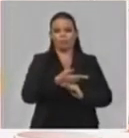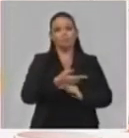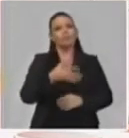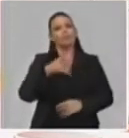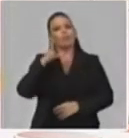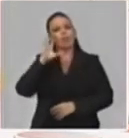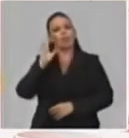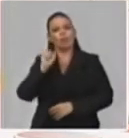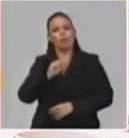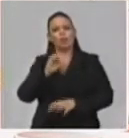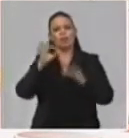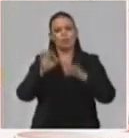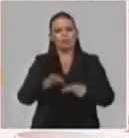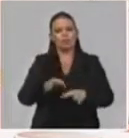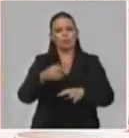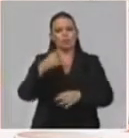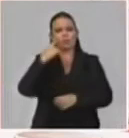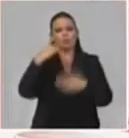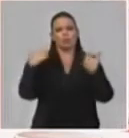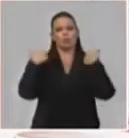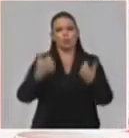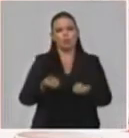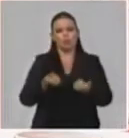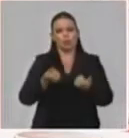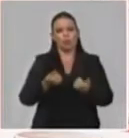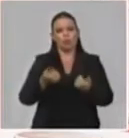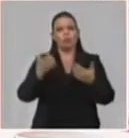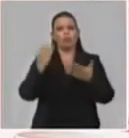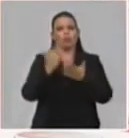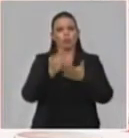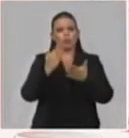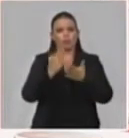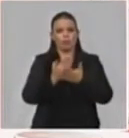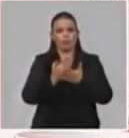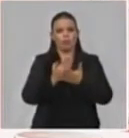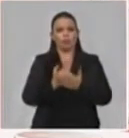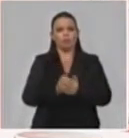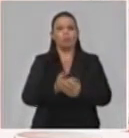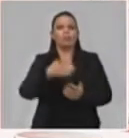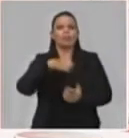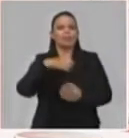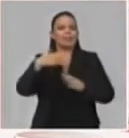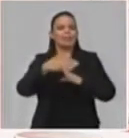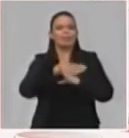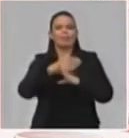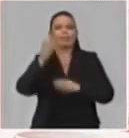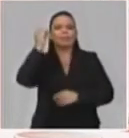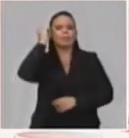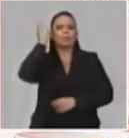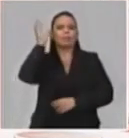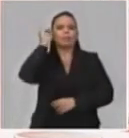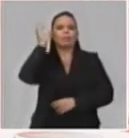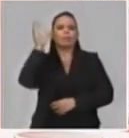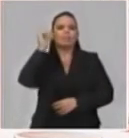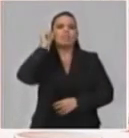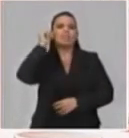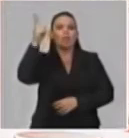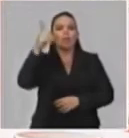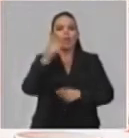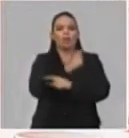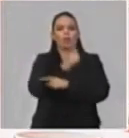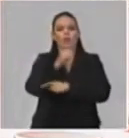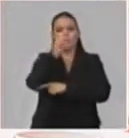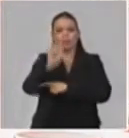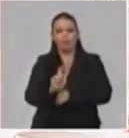compartido con los directores provinciales de educación, que son muchas las iniciativas que han tenido nuestros maestros para ayudar a sus